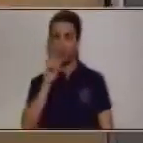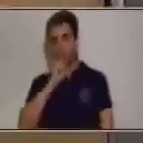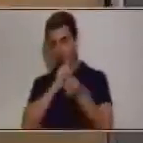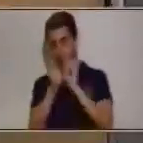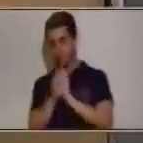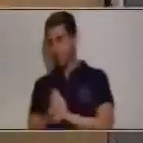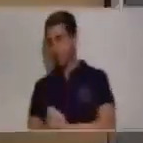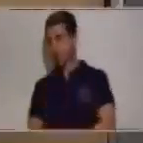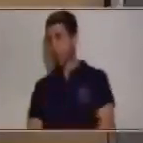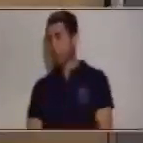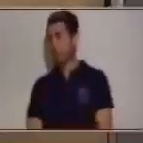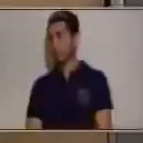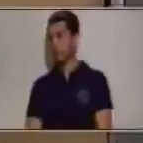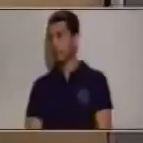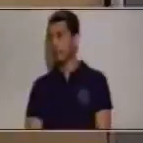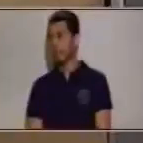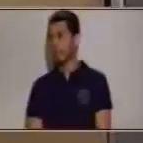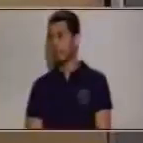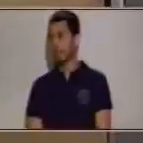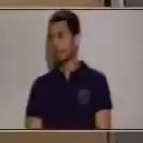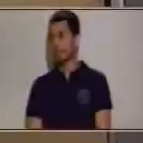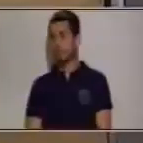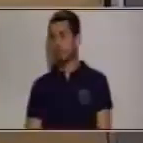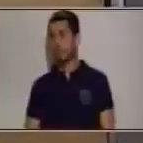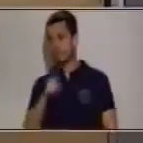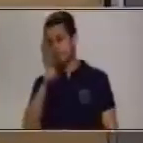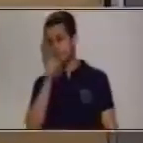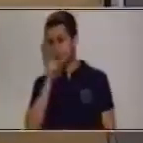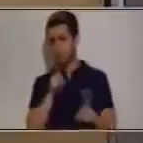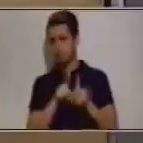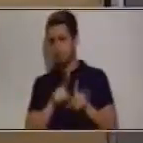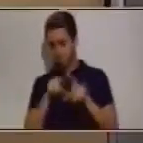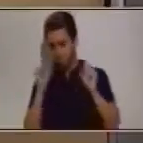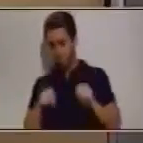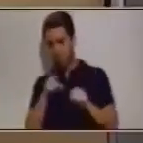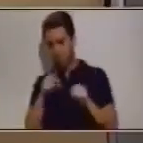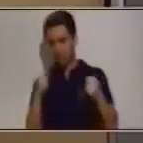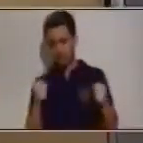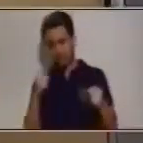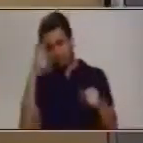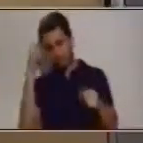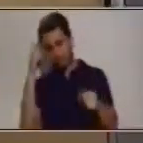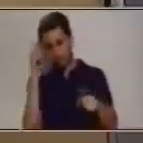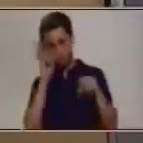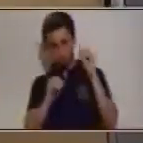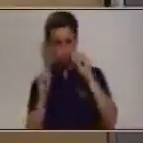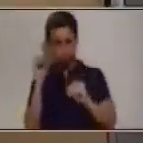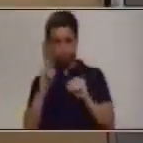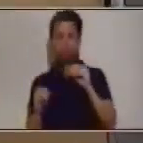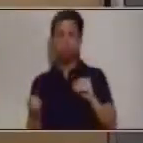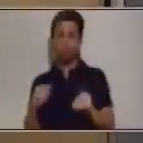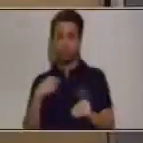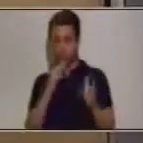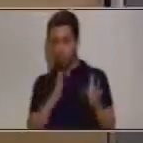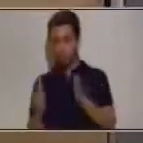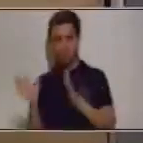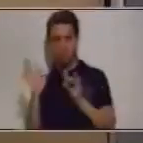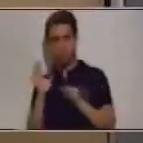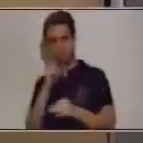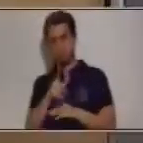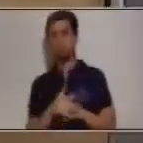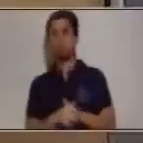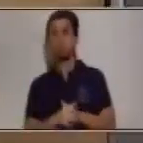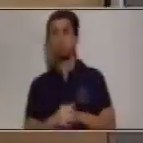de nuestro buzón, tú también puedes ir elaborando todos estos trabajos que nosotros hemos preparado para ti.